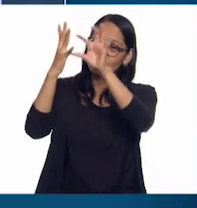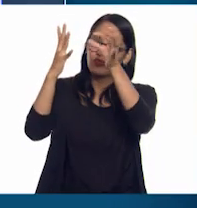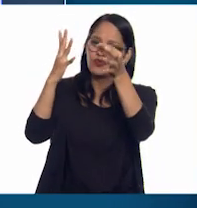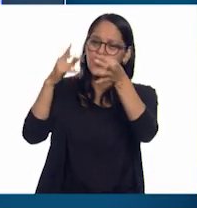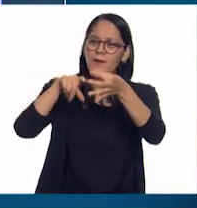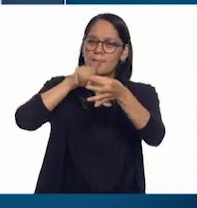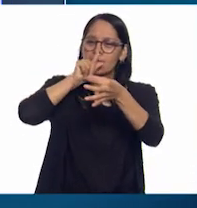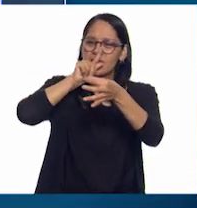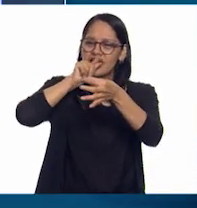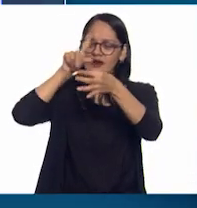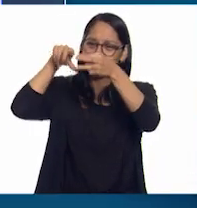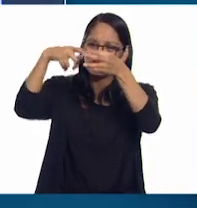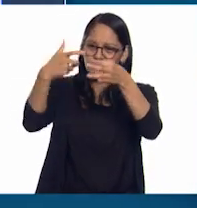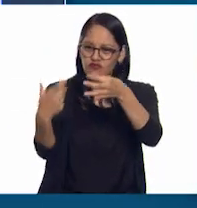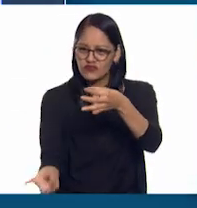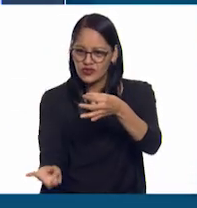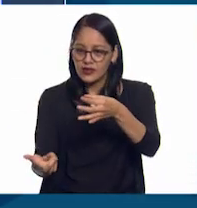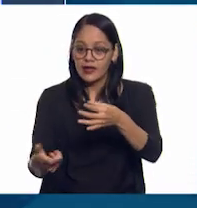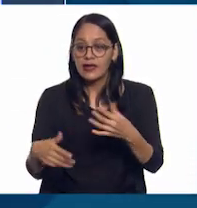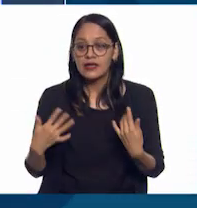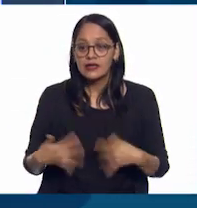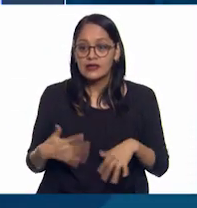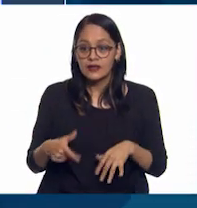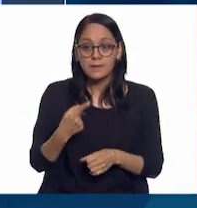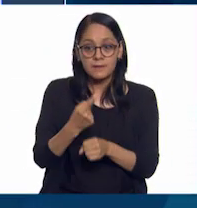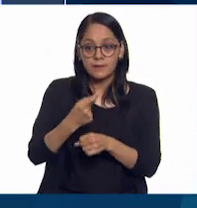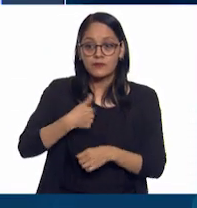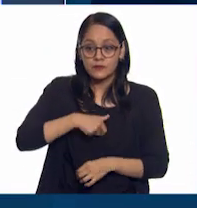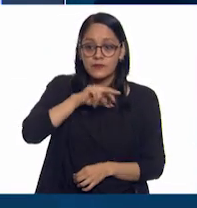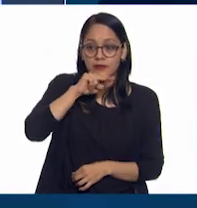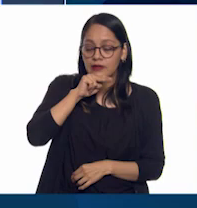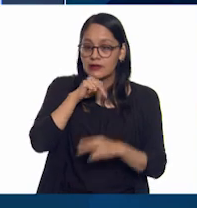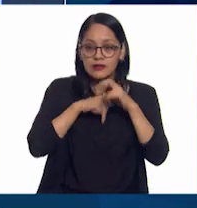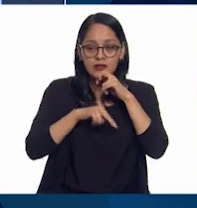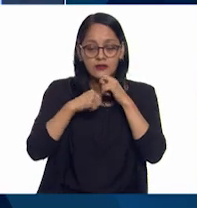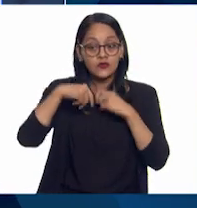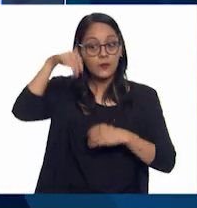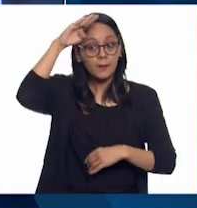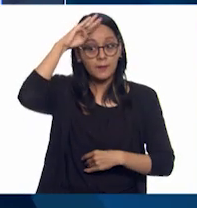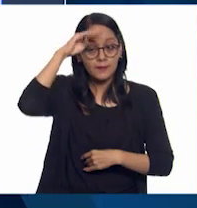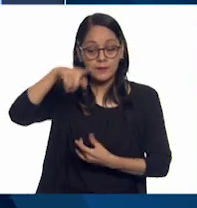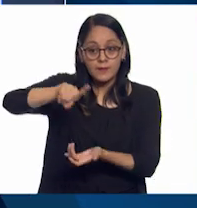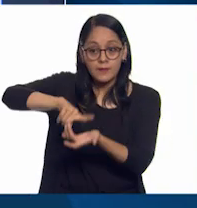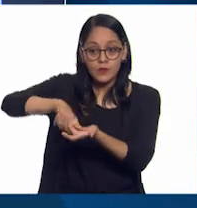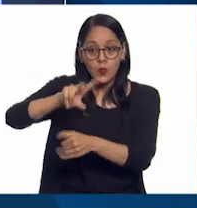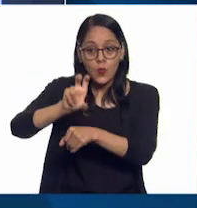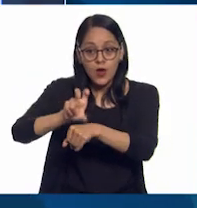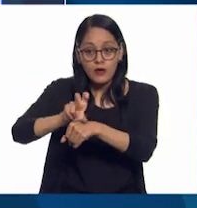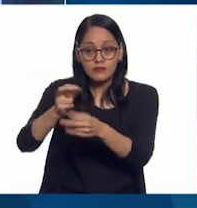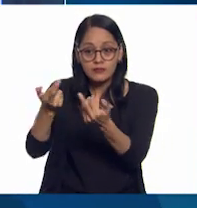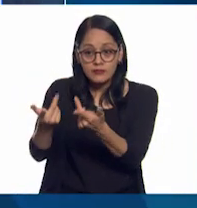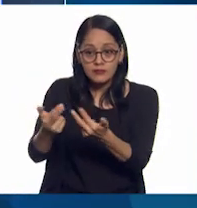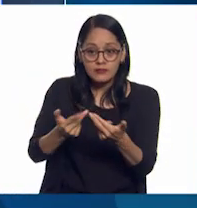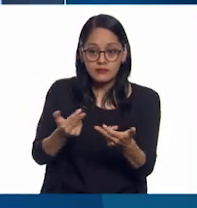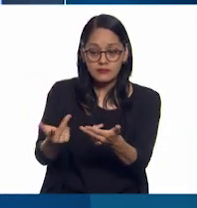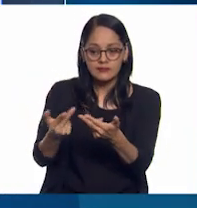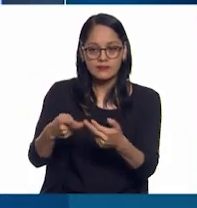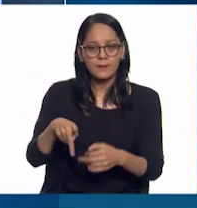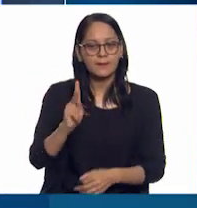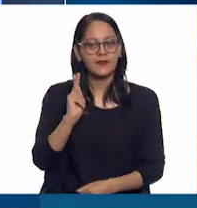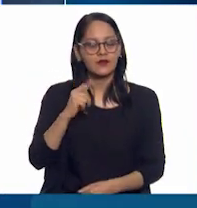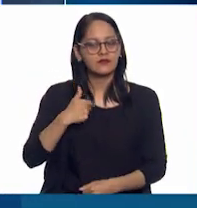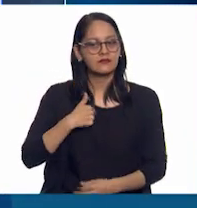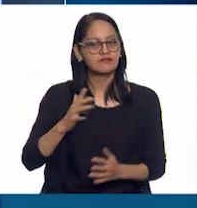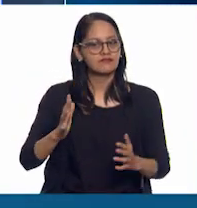Primero me preocupé mucho porque pensé que había roto los huevos. Pero para mi sorpresa,